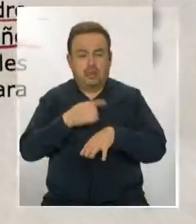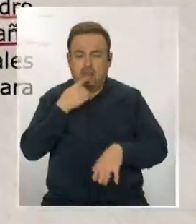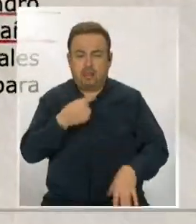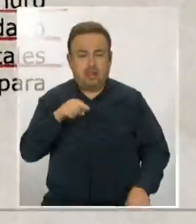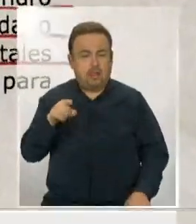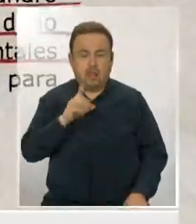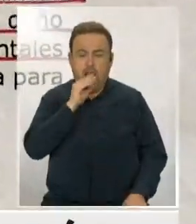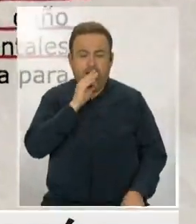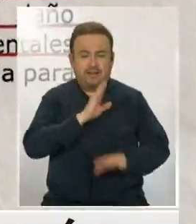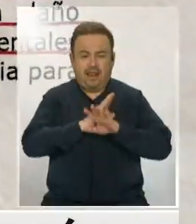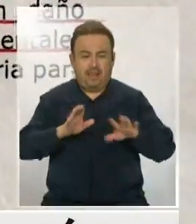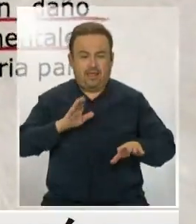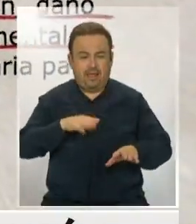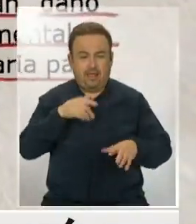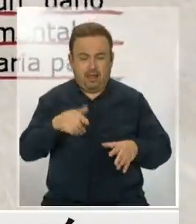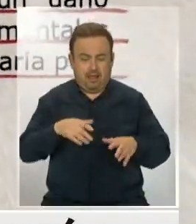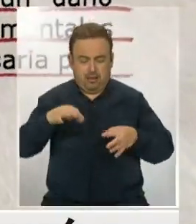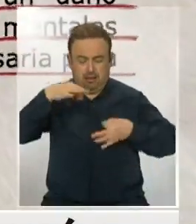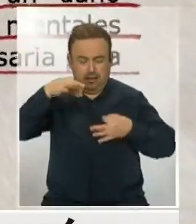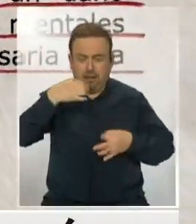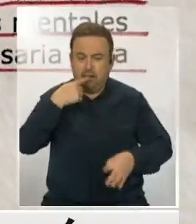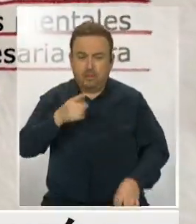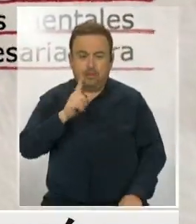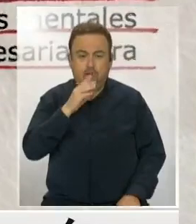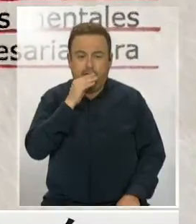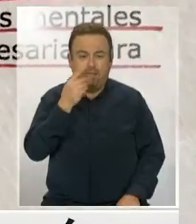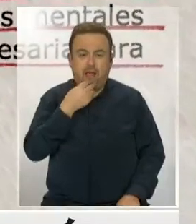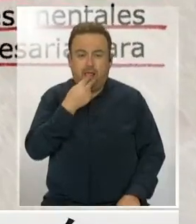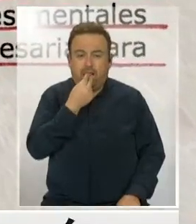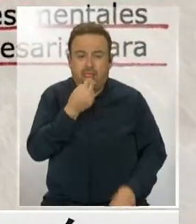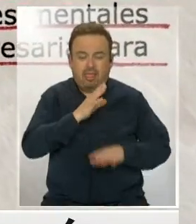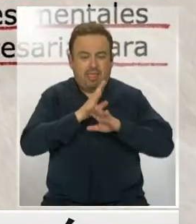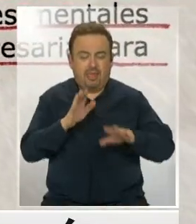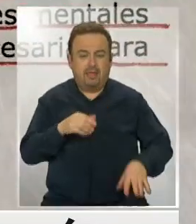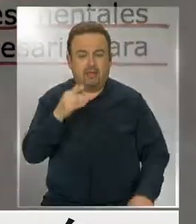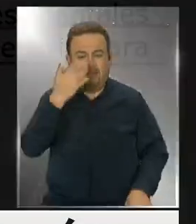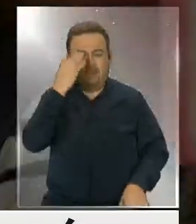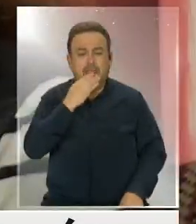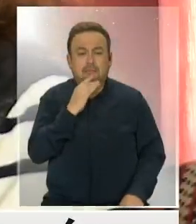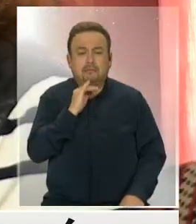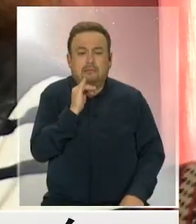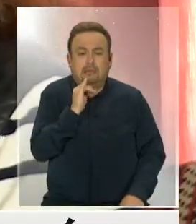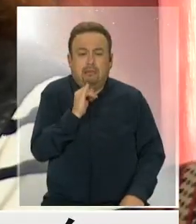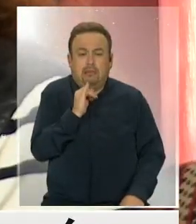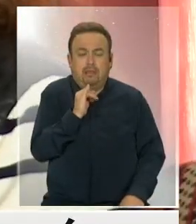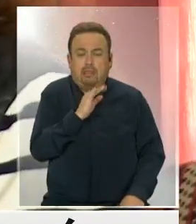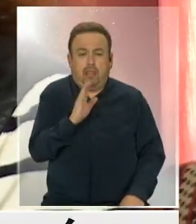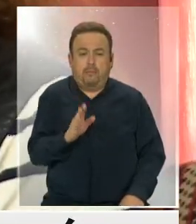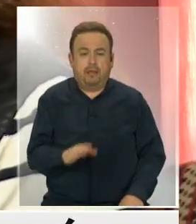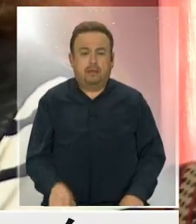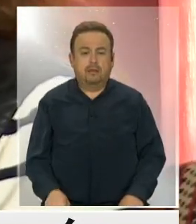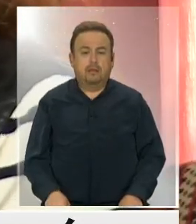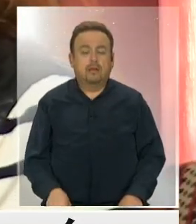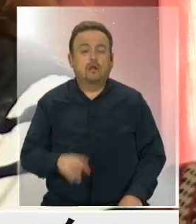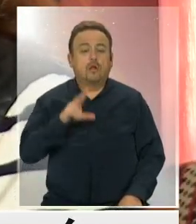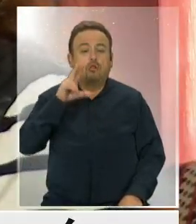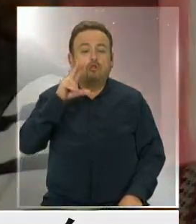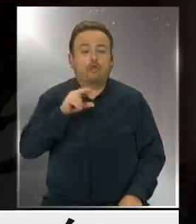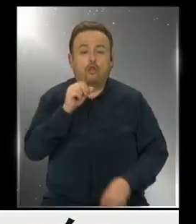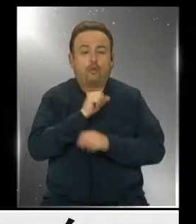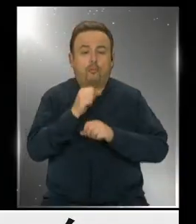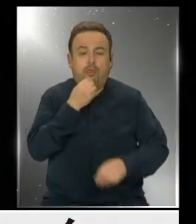claro, él no habla, la fecha médica es clara, él no verbaliza más que un sí y nada más que eso, ni siquiera un no.